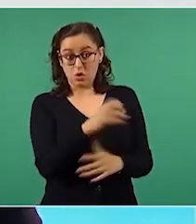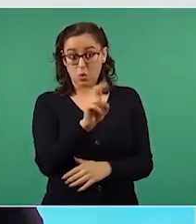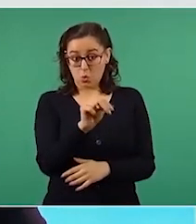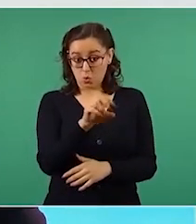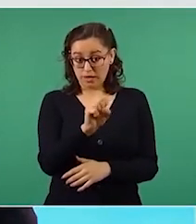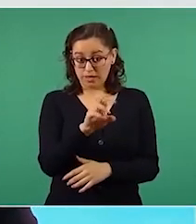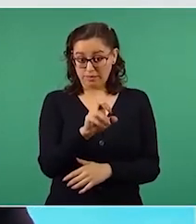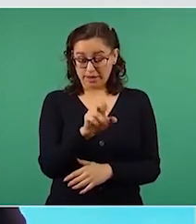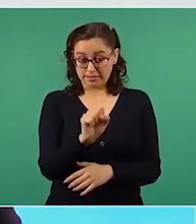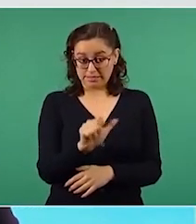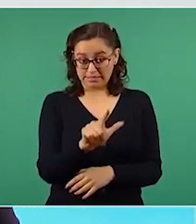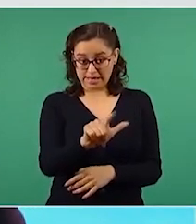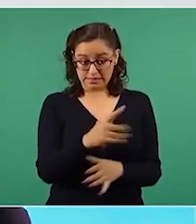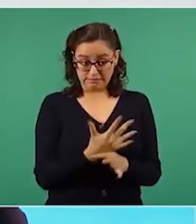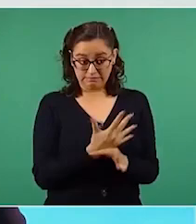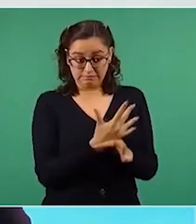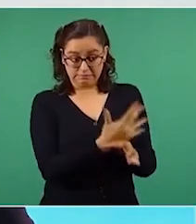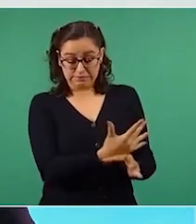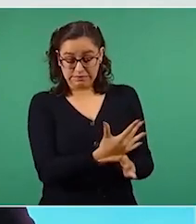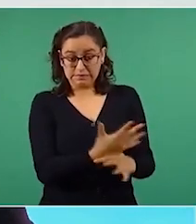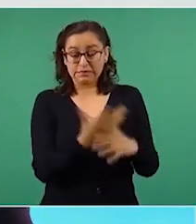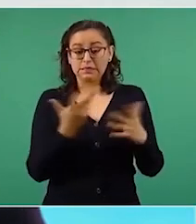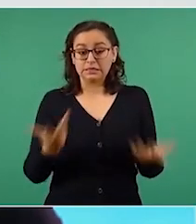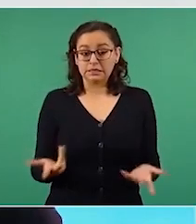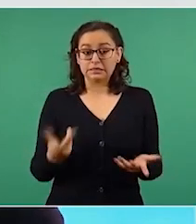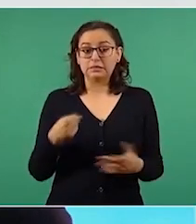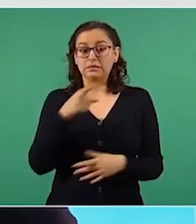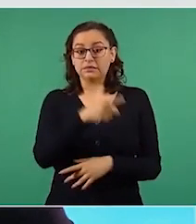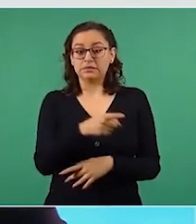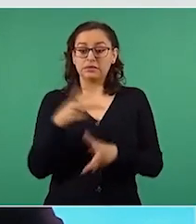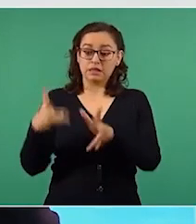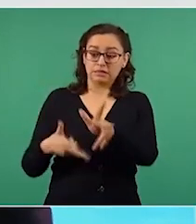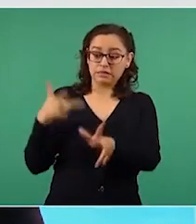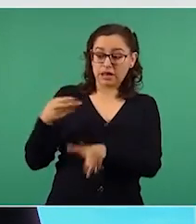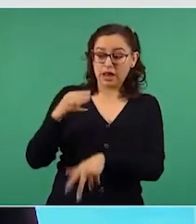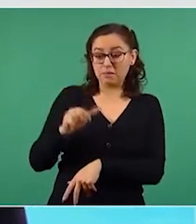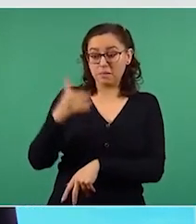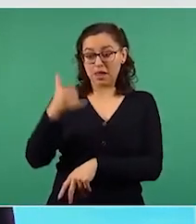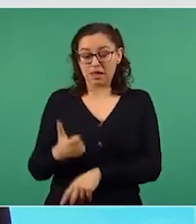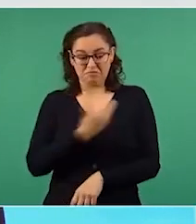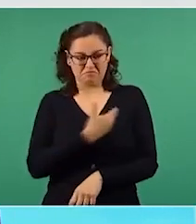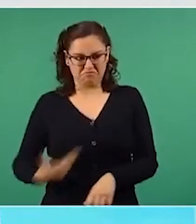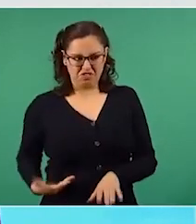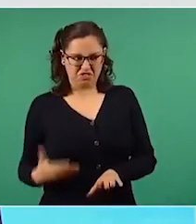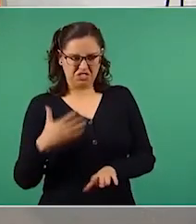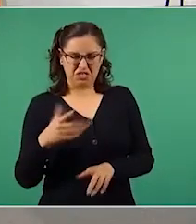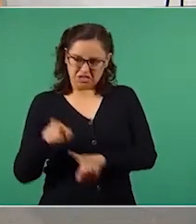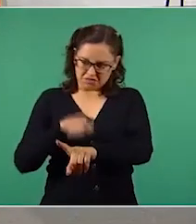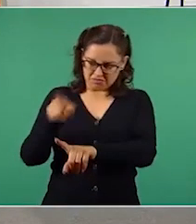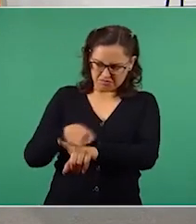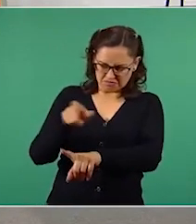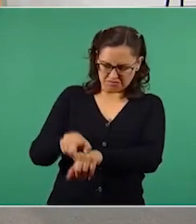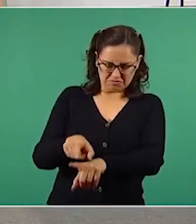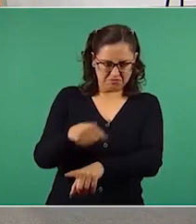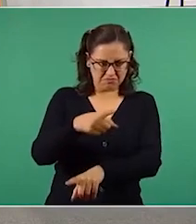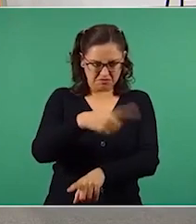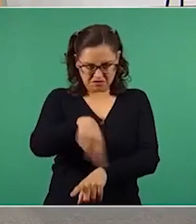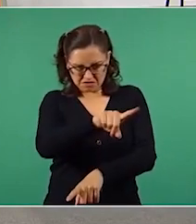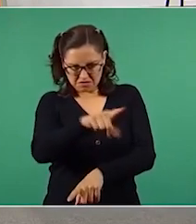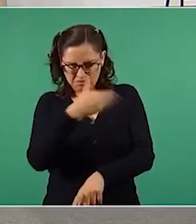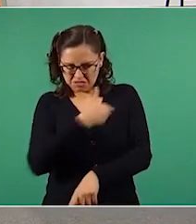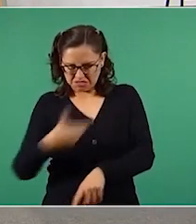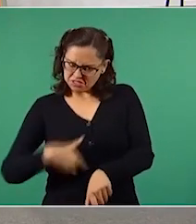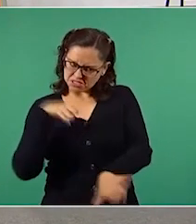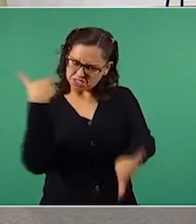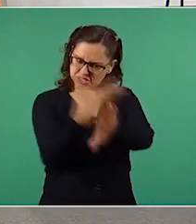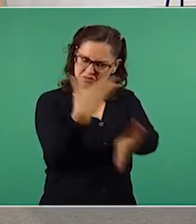desde la Presidencia se ha amedrentado y criminalizado a los críticos del Tren Maya. Bueno, nosotros queremos aclarar que tanto Fonatur como las